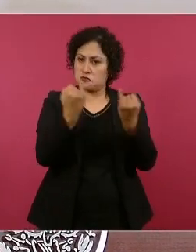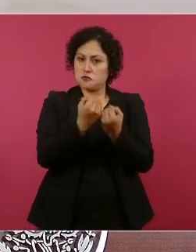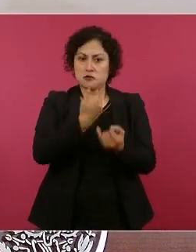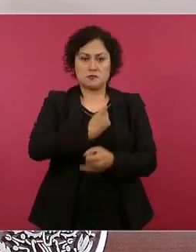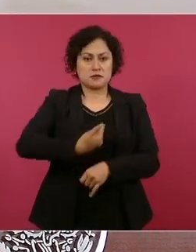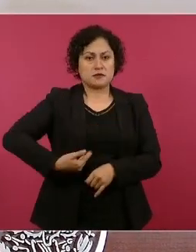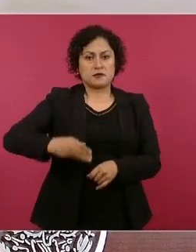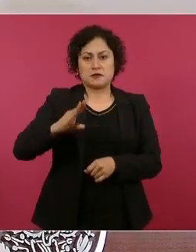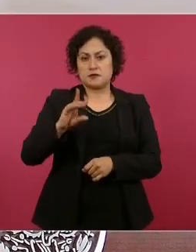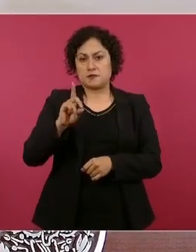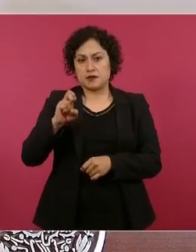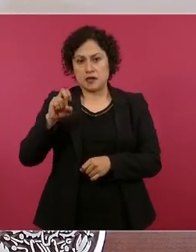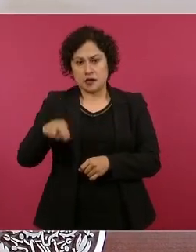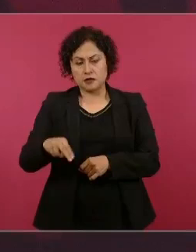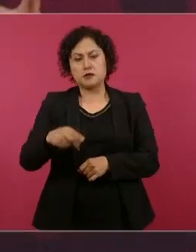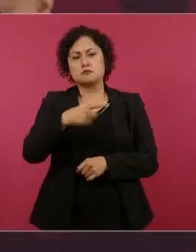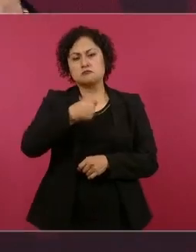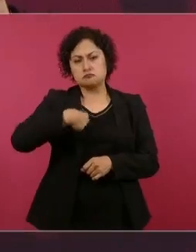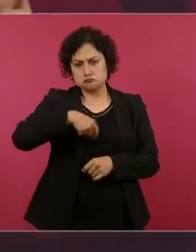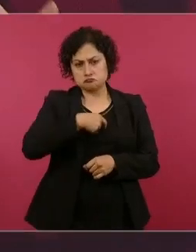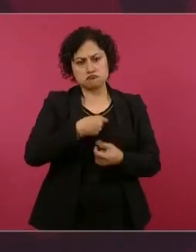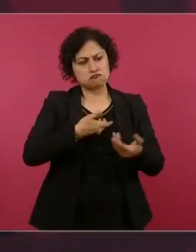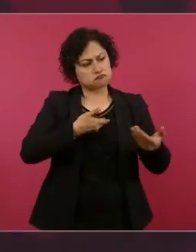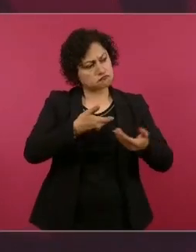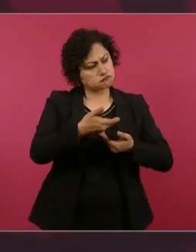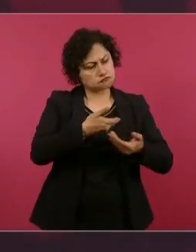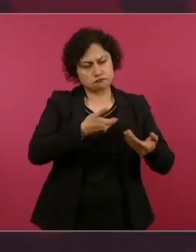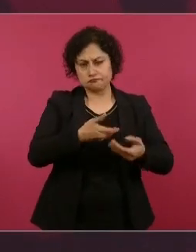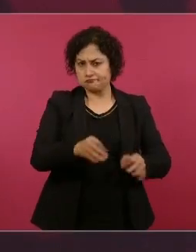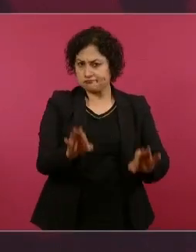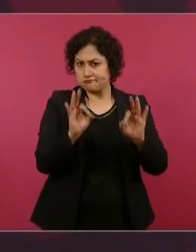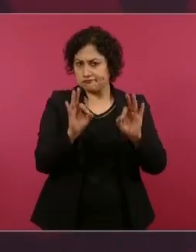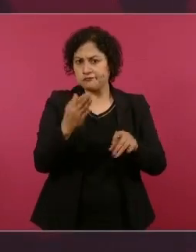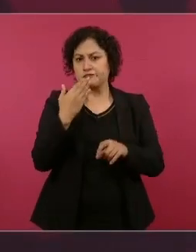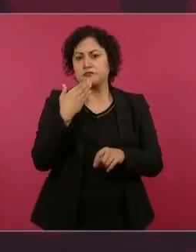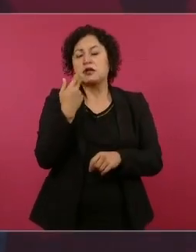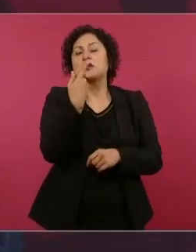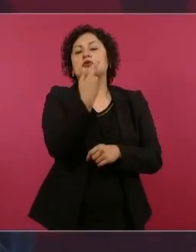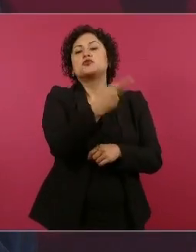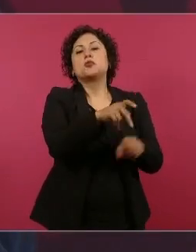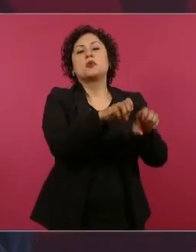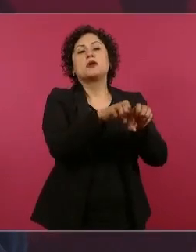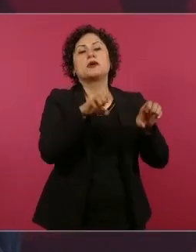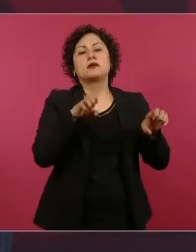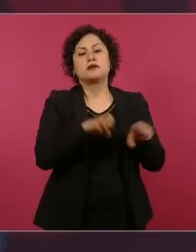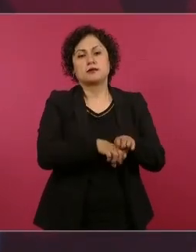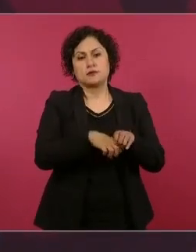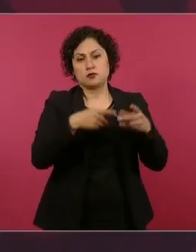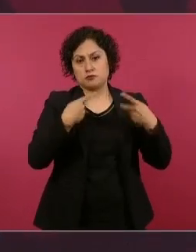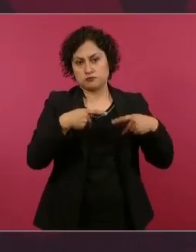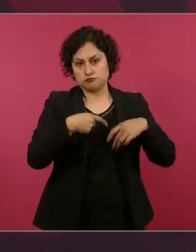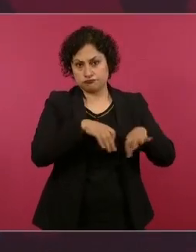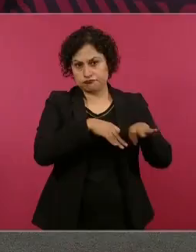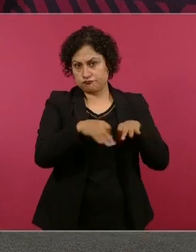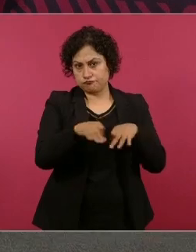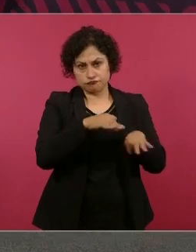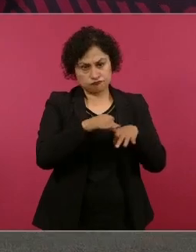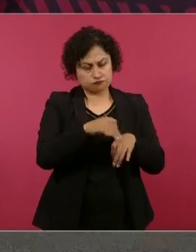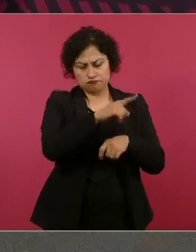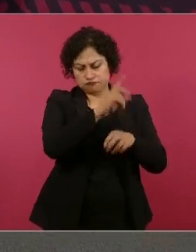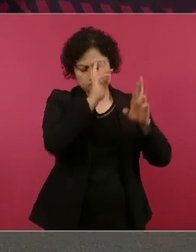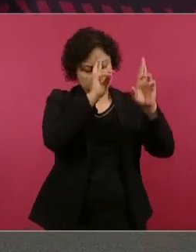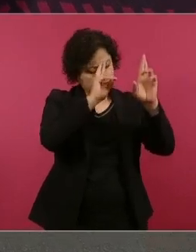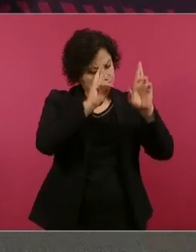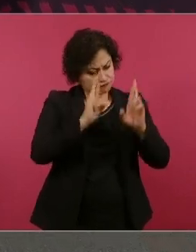muy buena relación y con su grupo cercano, son muy